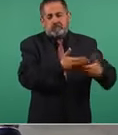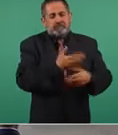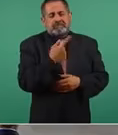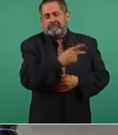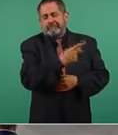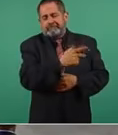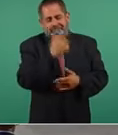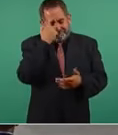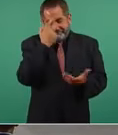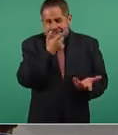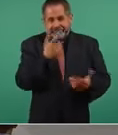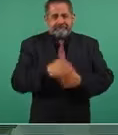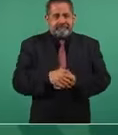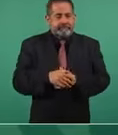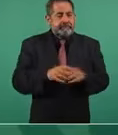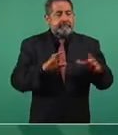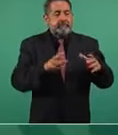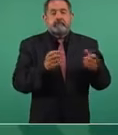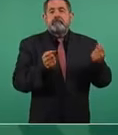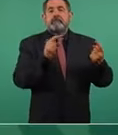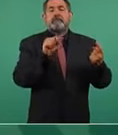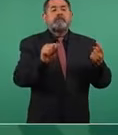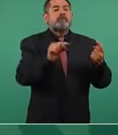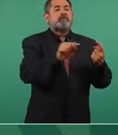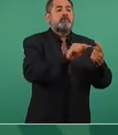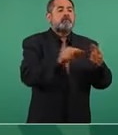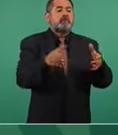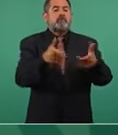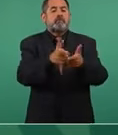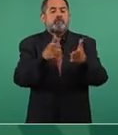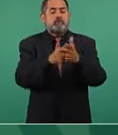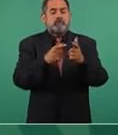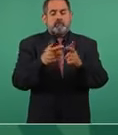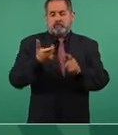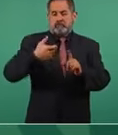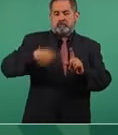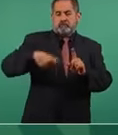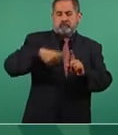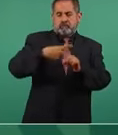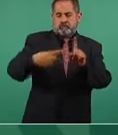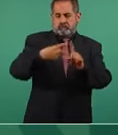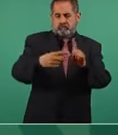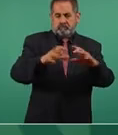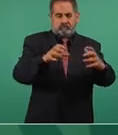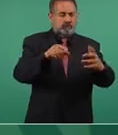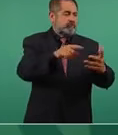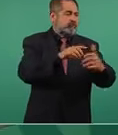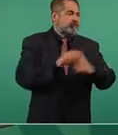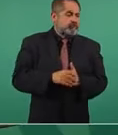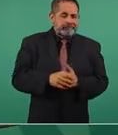de ciertos sectores de la clase media. ¿Cuál es el ideal?